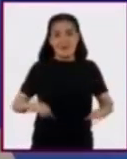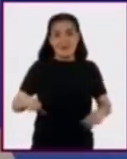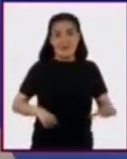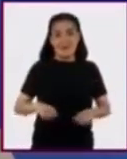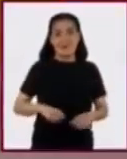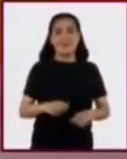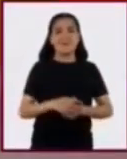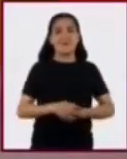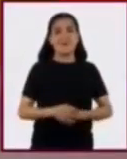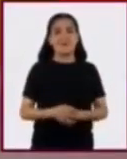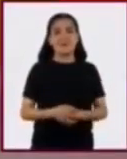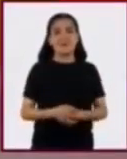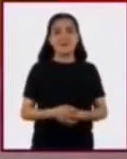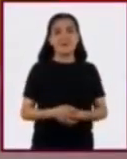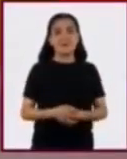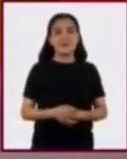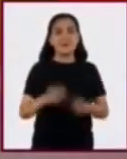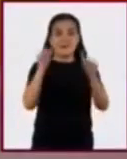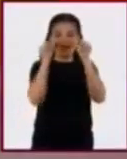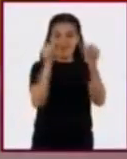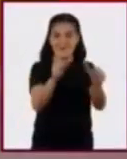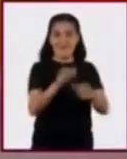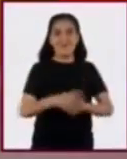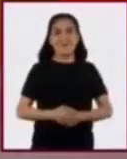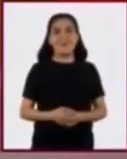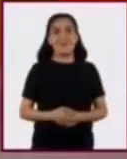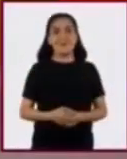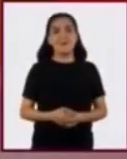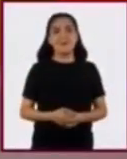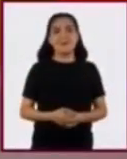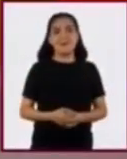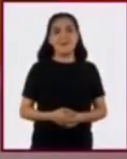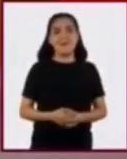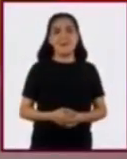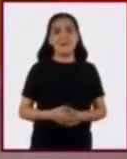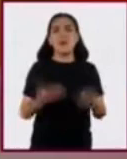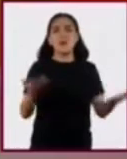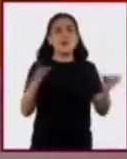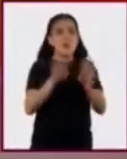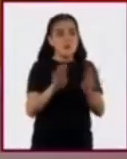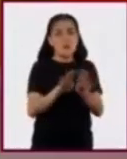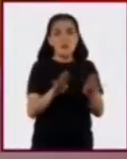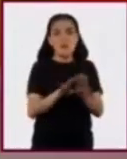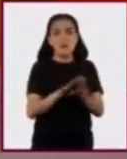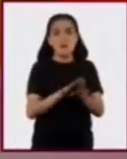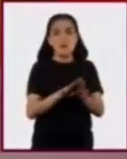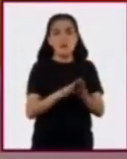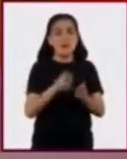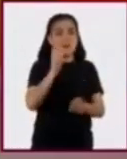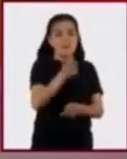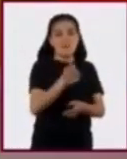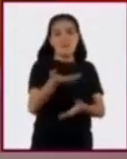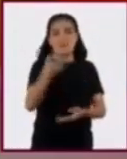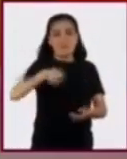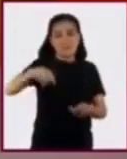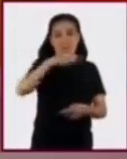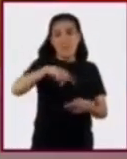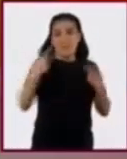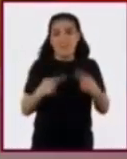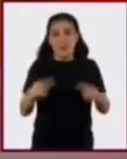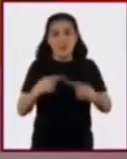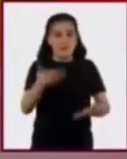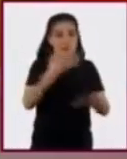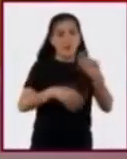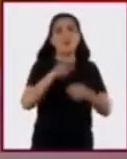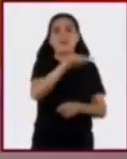económicas. Pon mucha atención en la forma en que interactúan las personas con